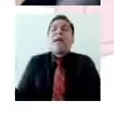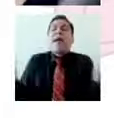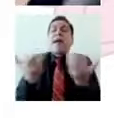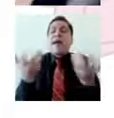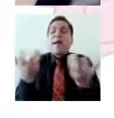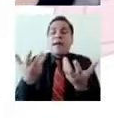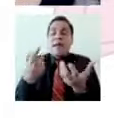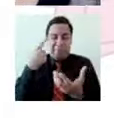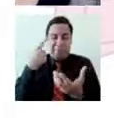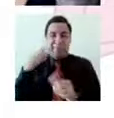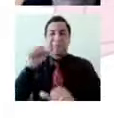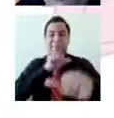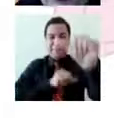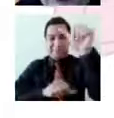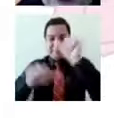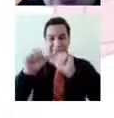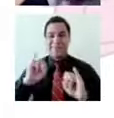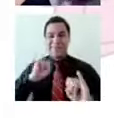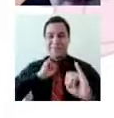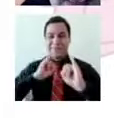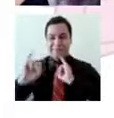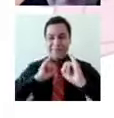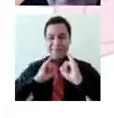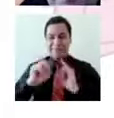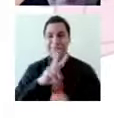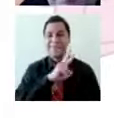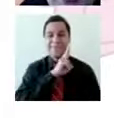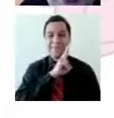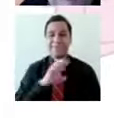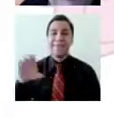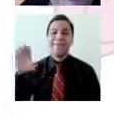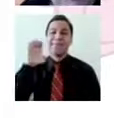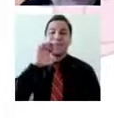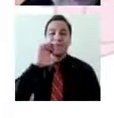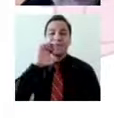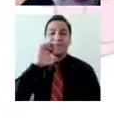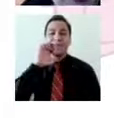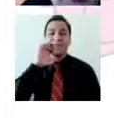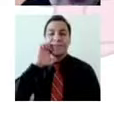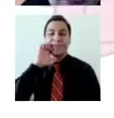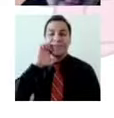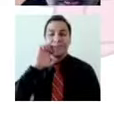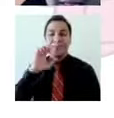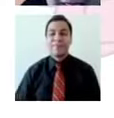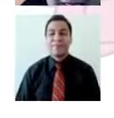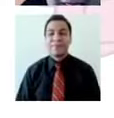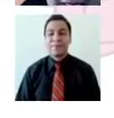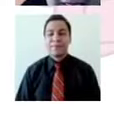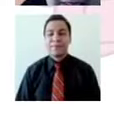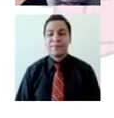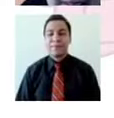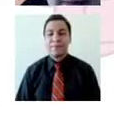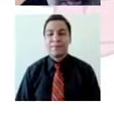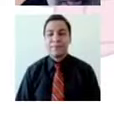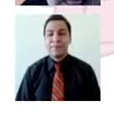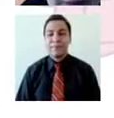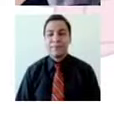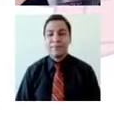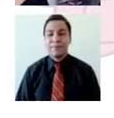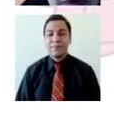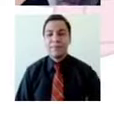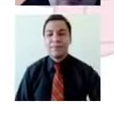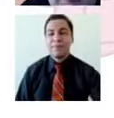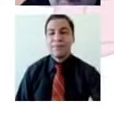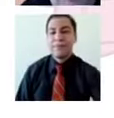la doctora Cortés ya lo realizó en la primera participación de estas actividades,